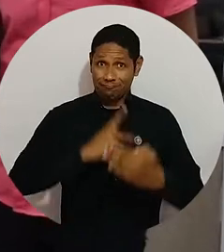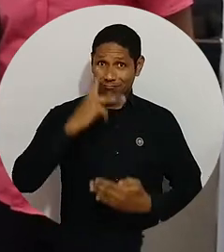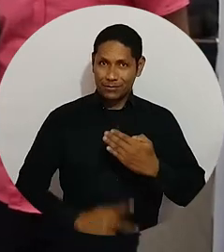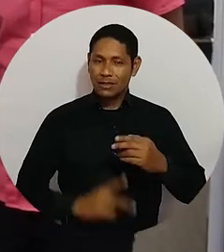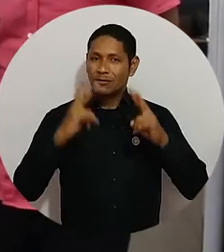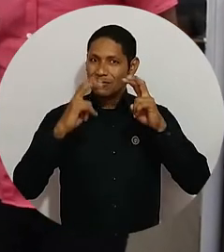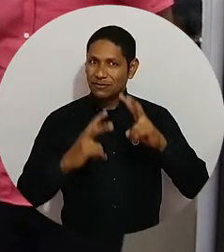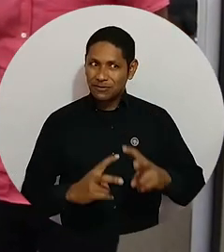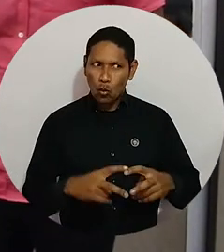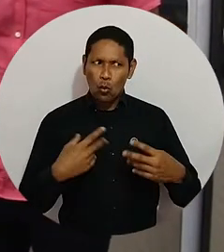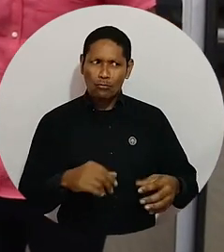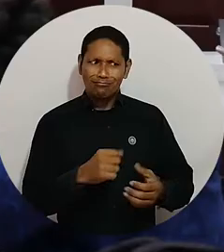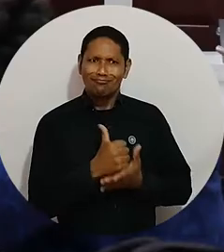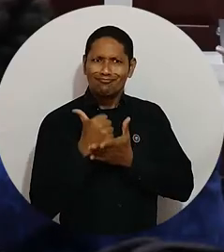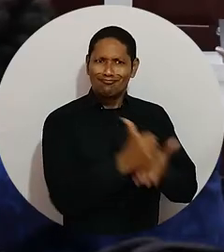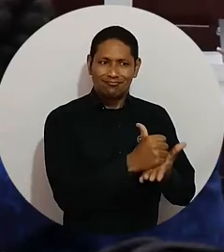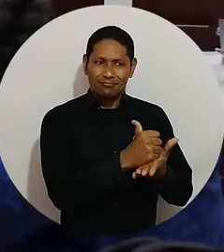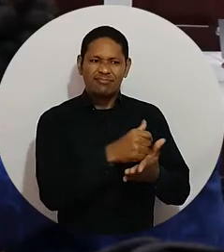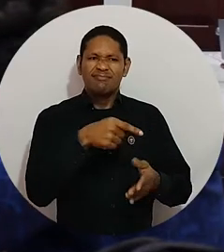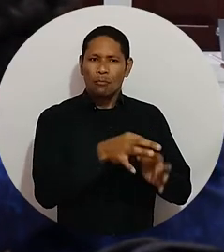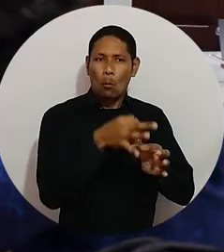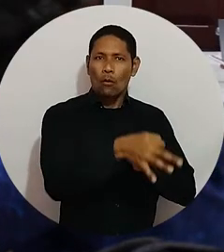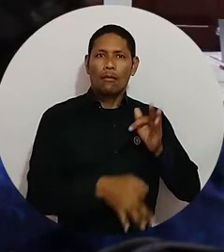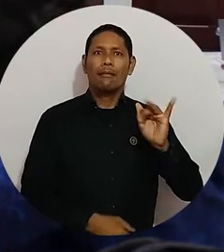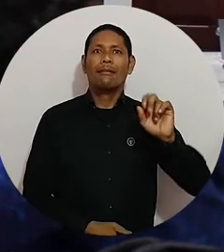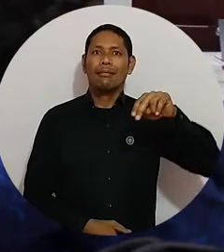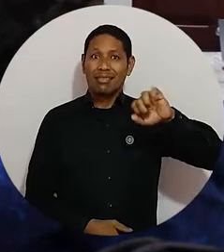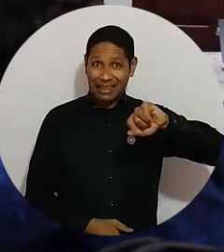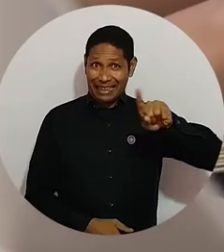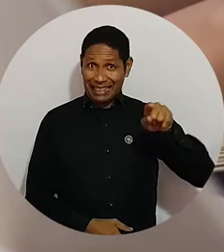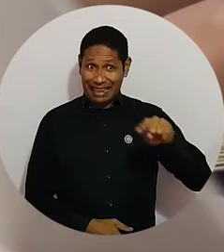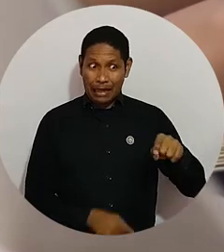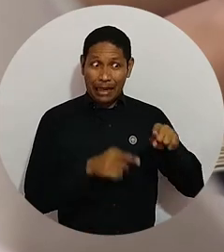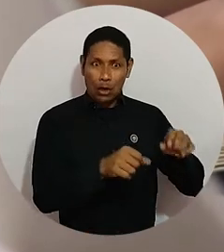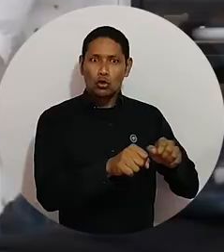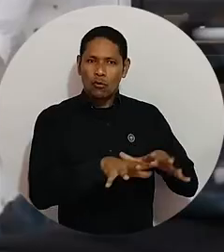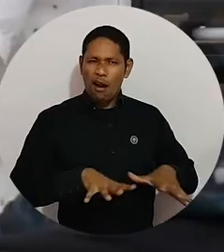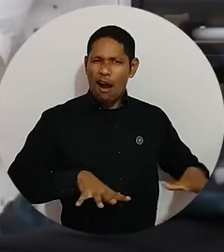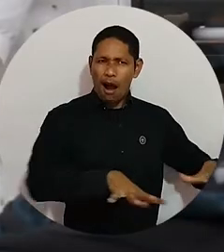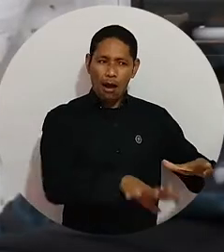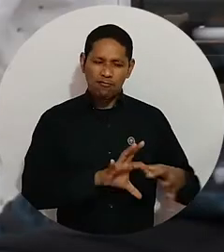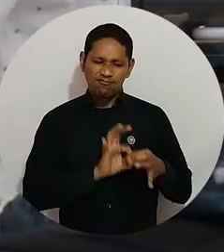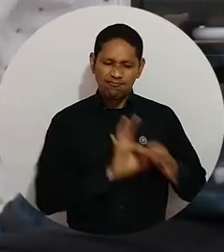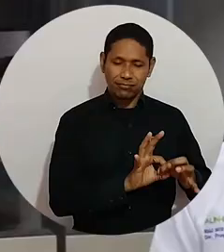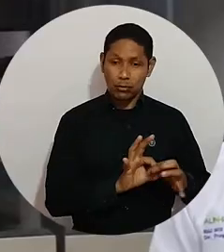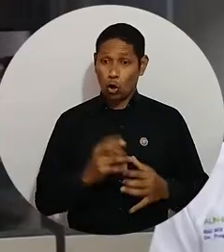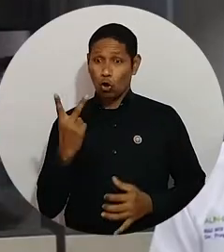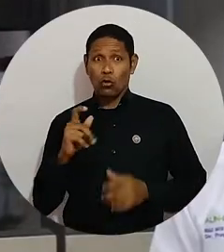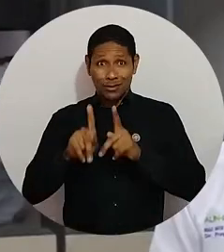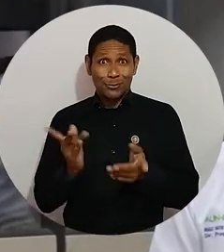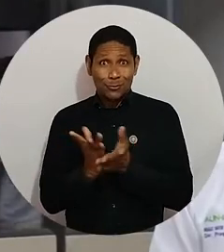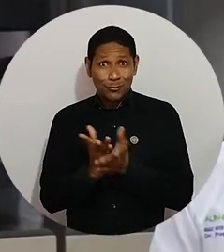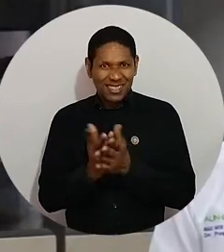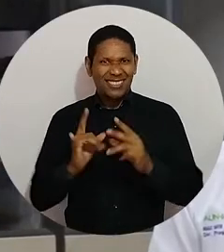Un proyecto de investigación busca ayudar a la comunidad de la vereda Las Tinajas de Santa Marta a apropiarse de su espacio, a partir de un trabajo liderado